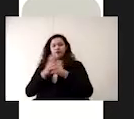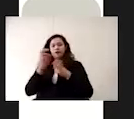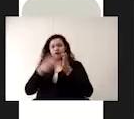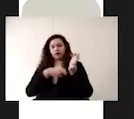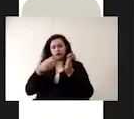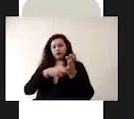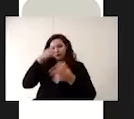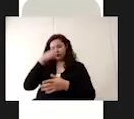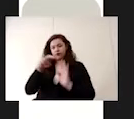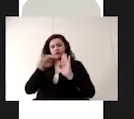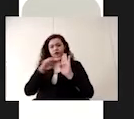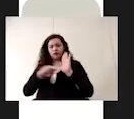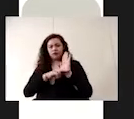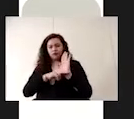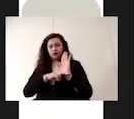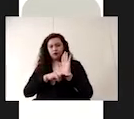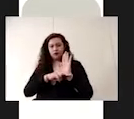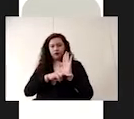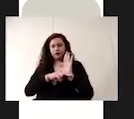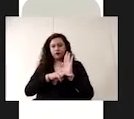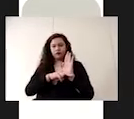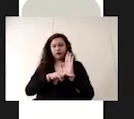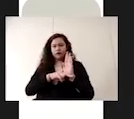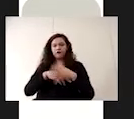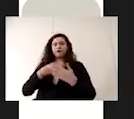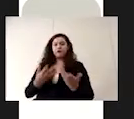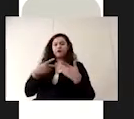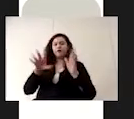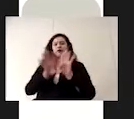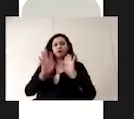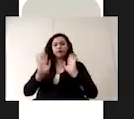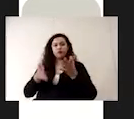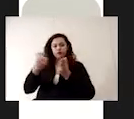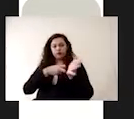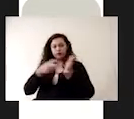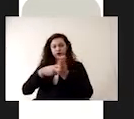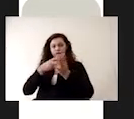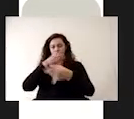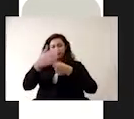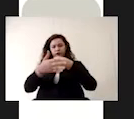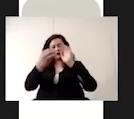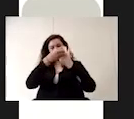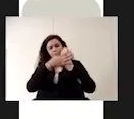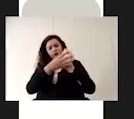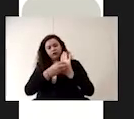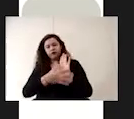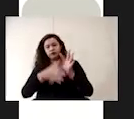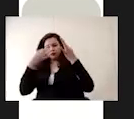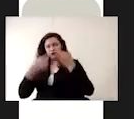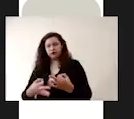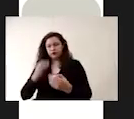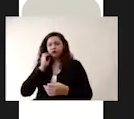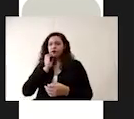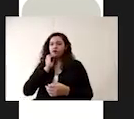normativas y estas modificaciones se publicaron en la Gaceta Oficial. En esta